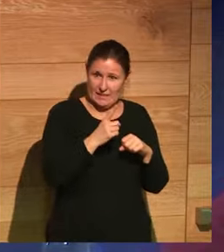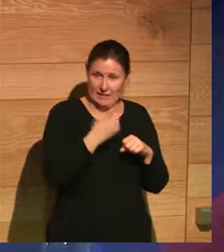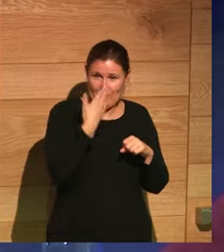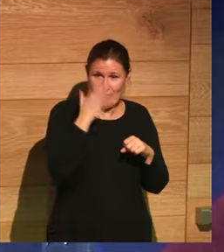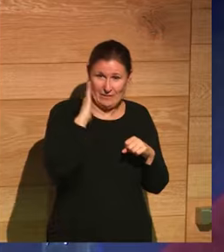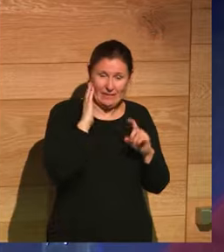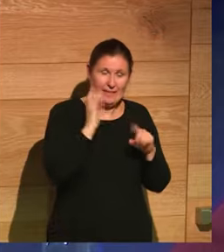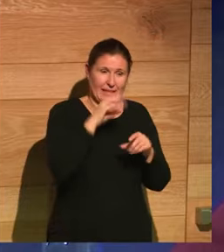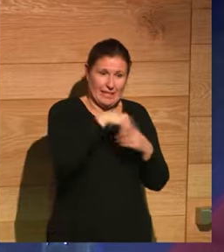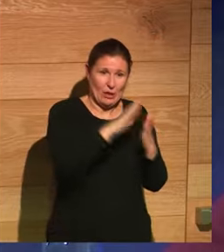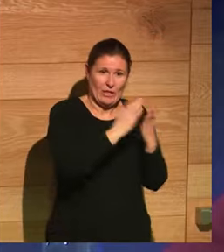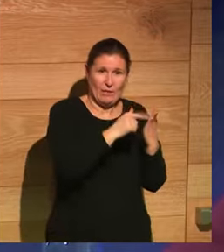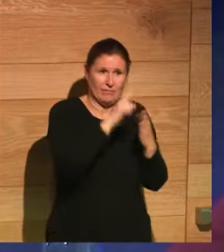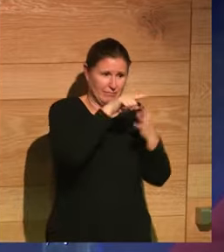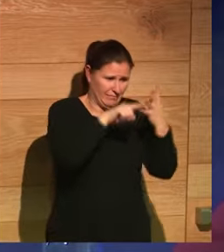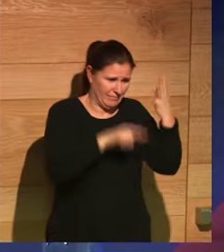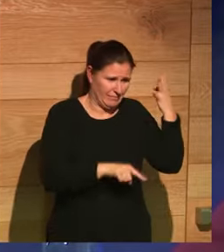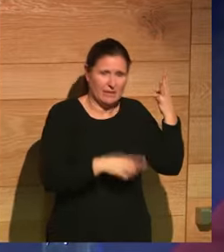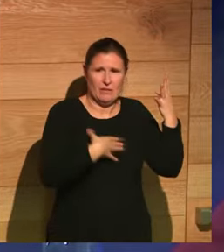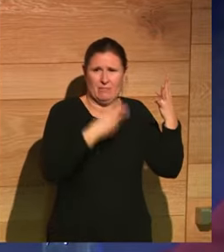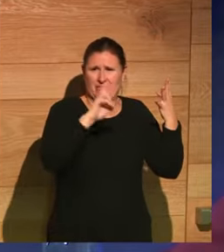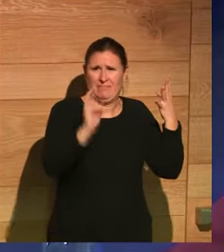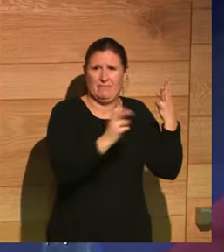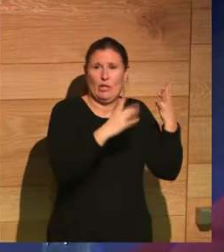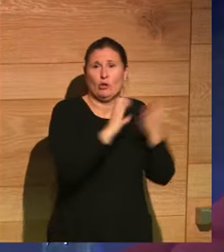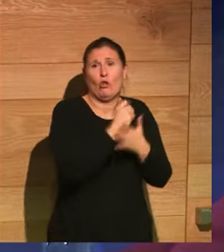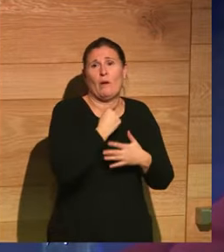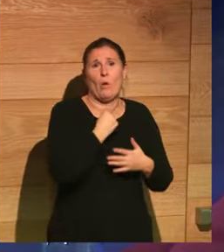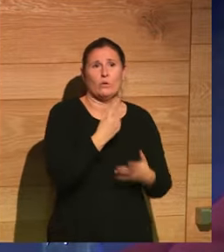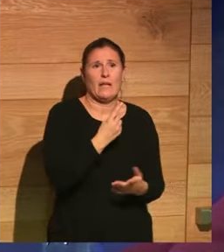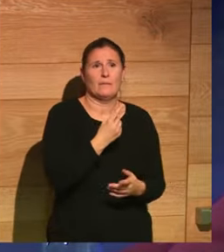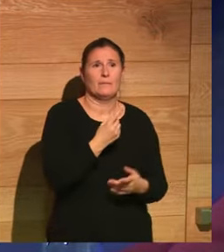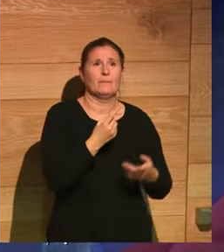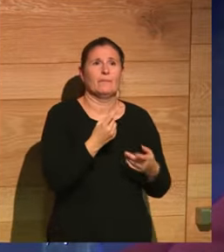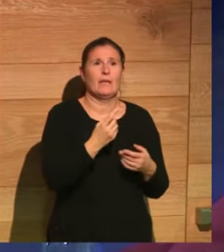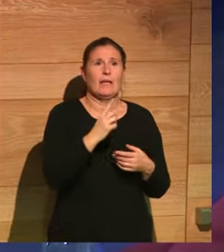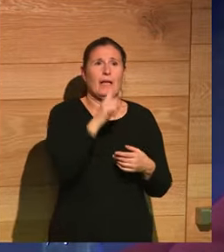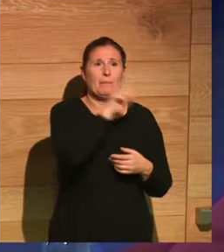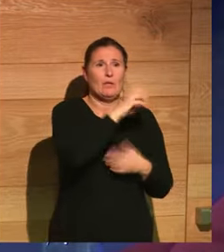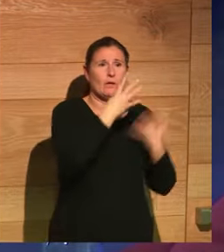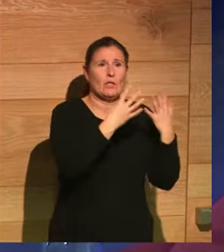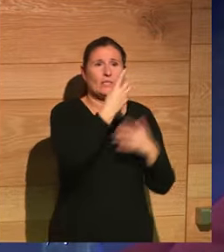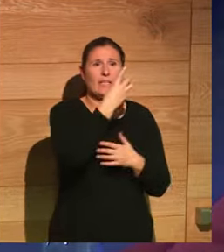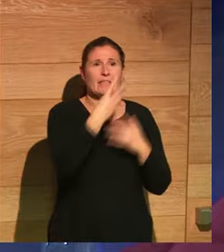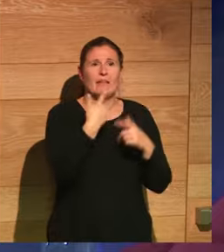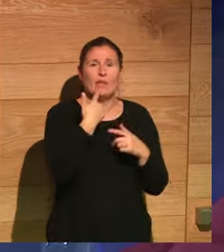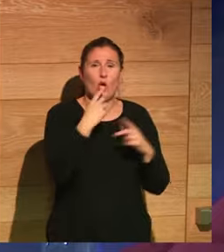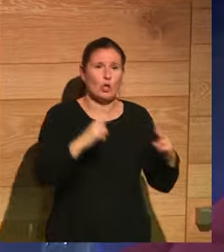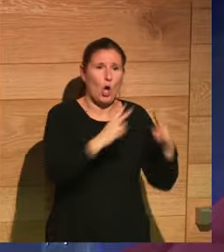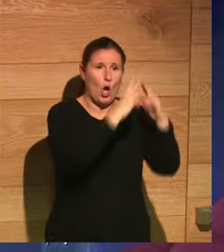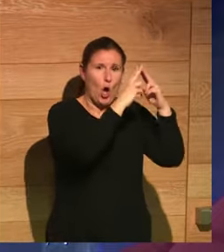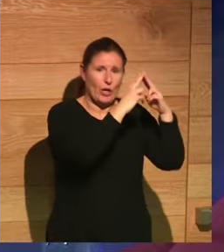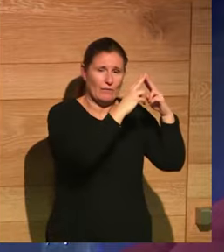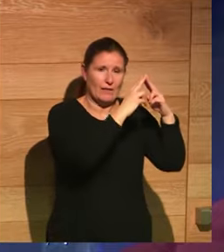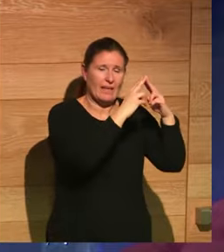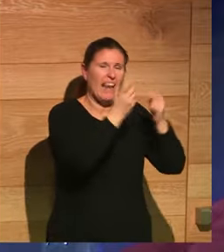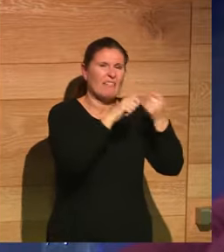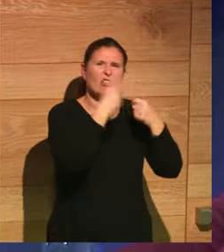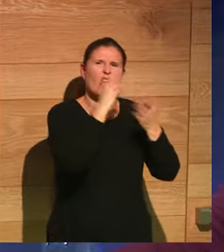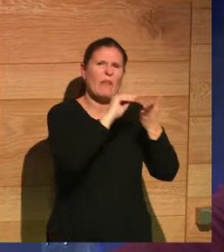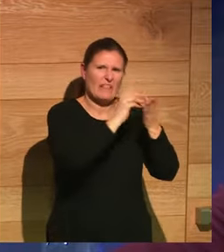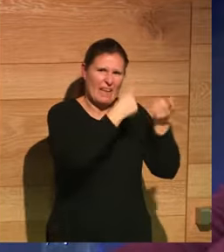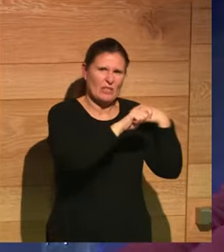son impostores muy variados. Desde Víctor Lustig, que es un tipo que consiguió en 1935 vender la Torre Eiffel dos veces,